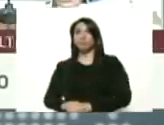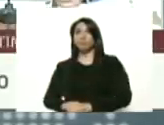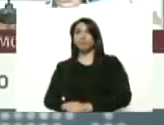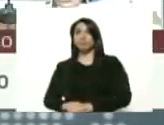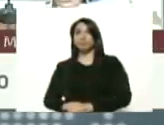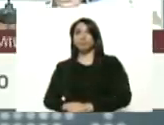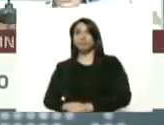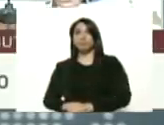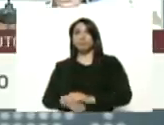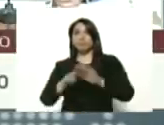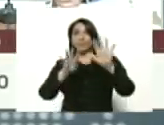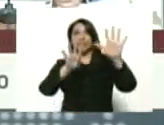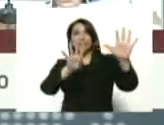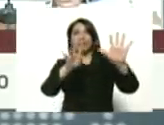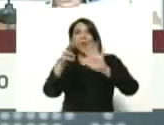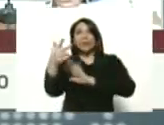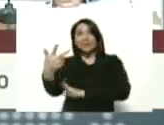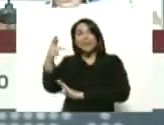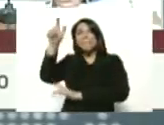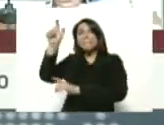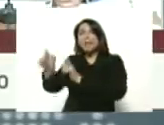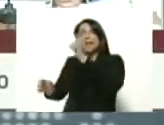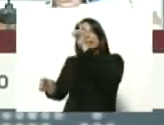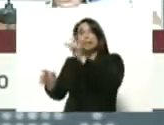Y 93 casos